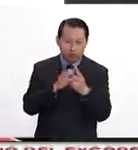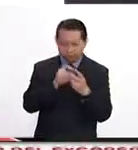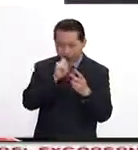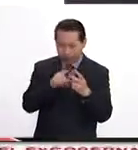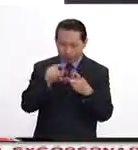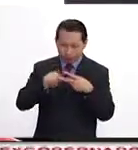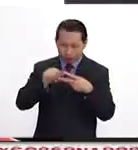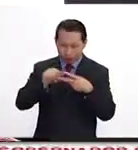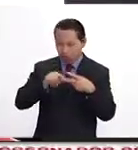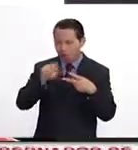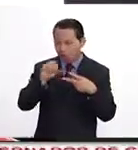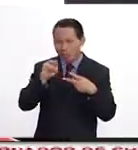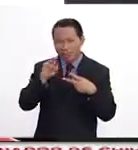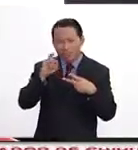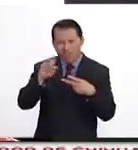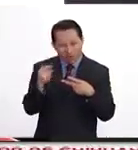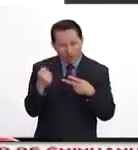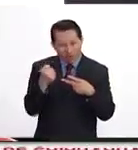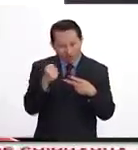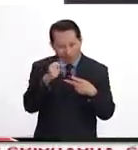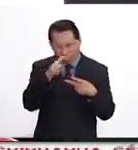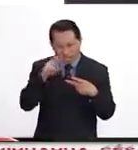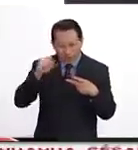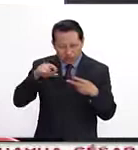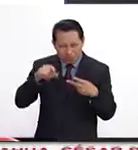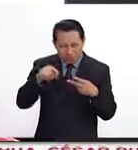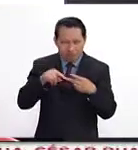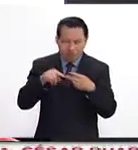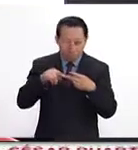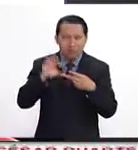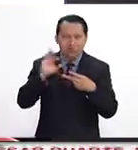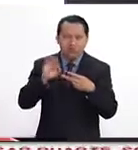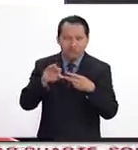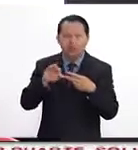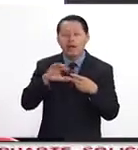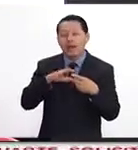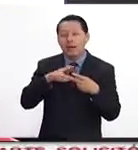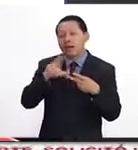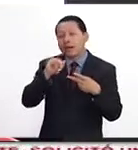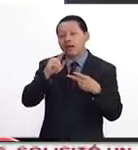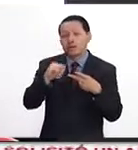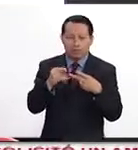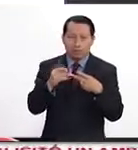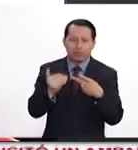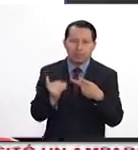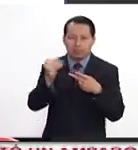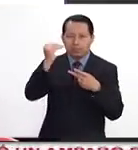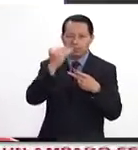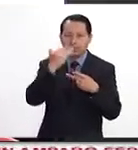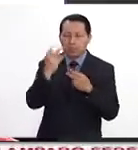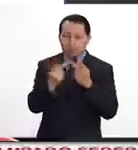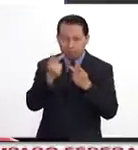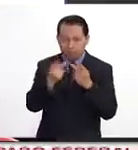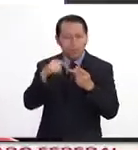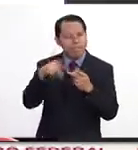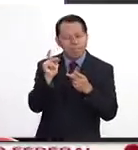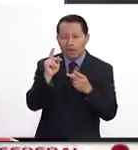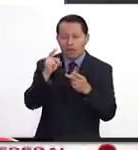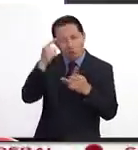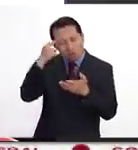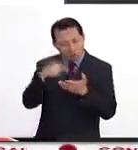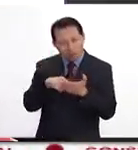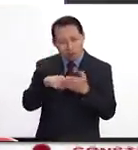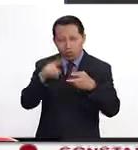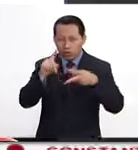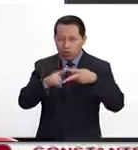conservadora y dura y pues esto levantó un poco a Raisi en las encuestas, pero definitivamente creo yo